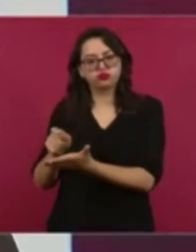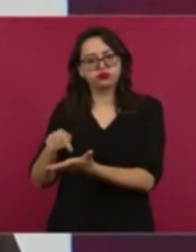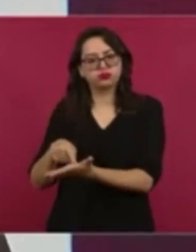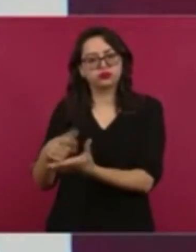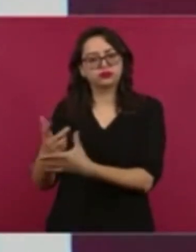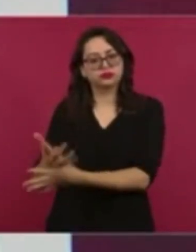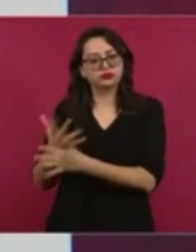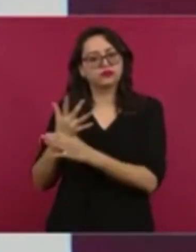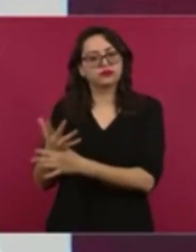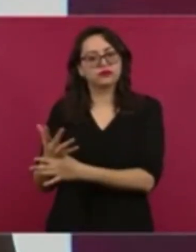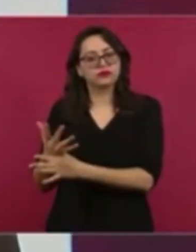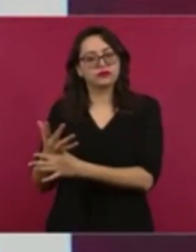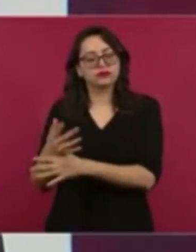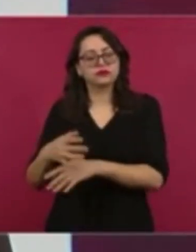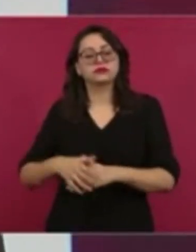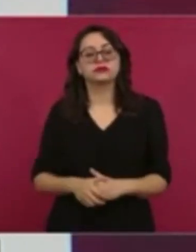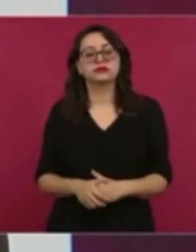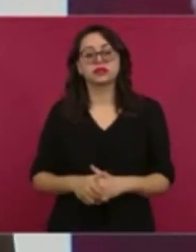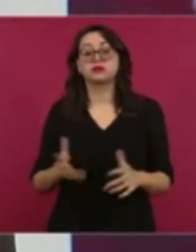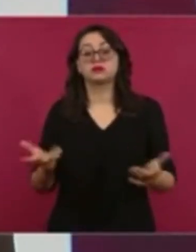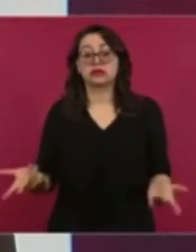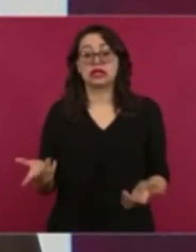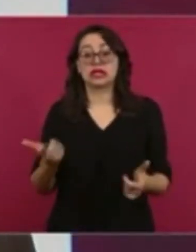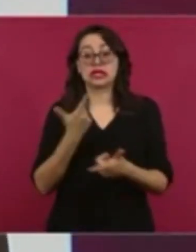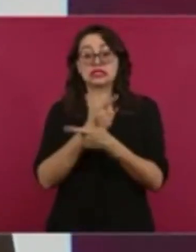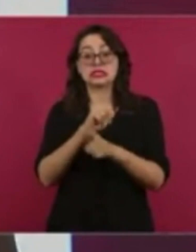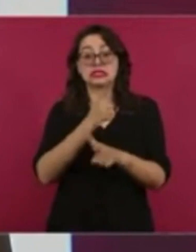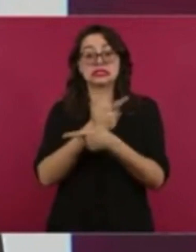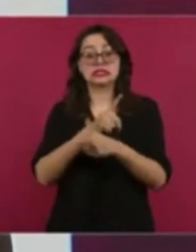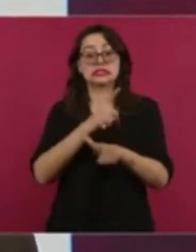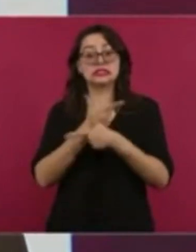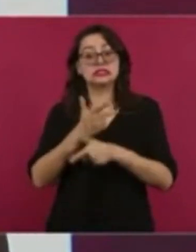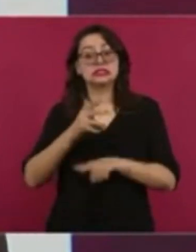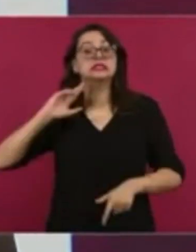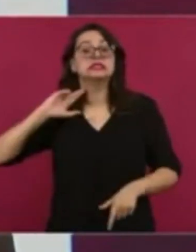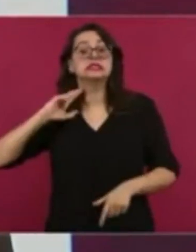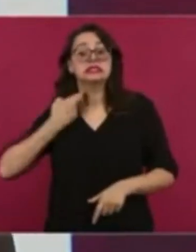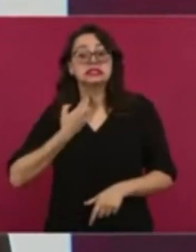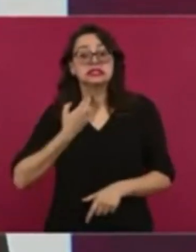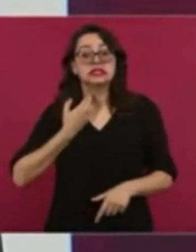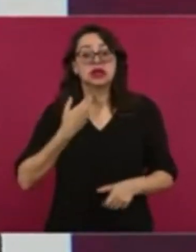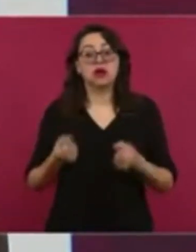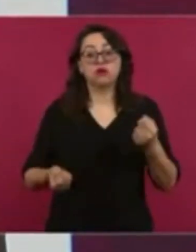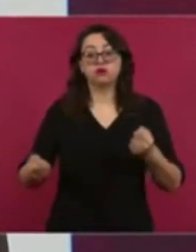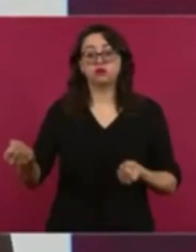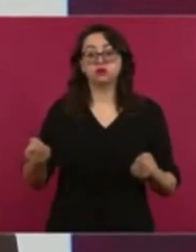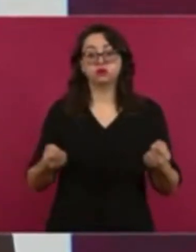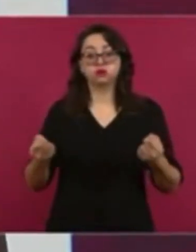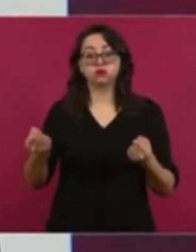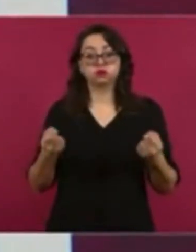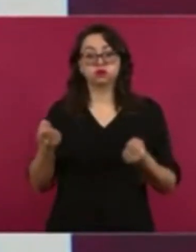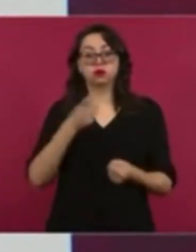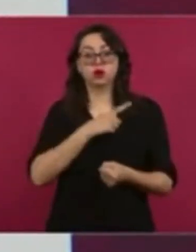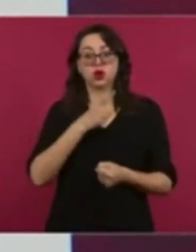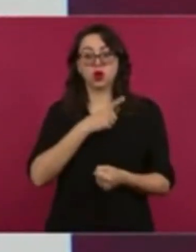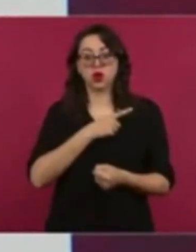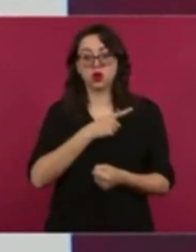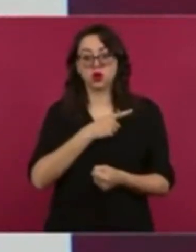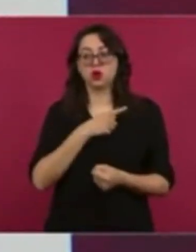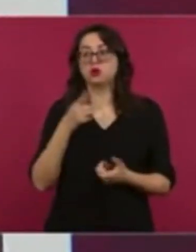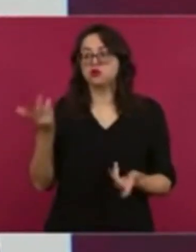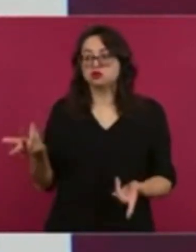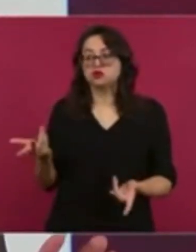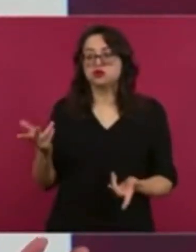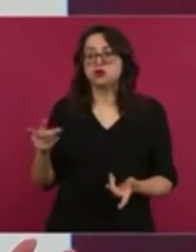quien escribió que el robotaxi, modelo de automóvil de conducción autónoma, lo construirían en Texas. Esa fue su